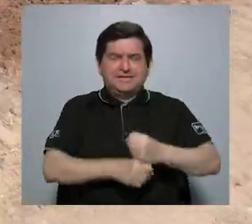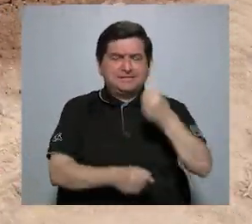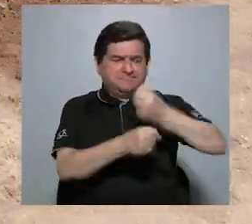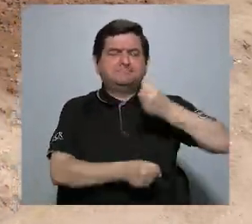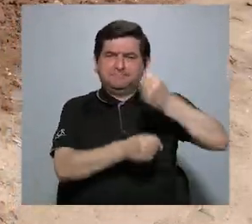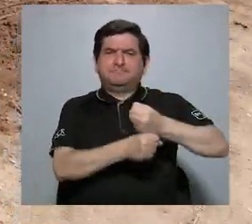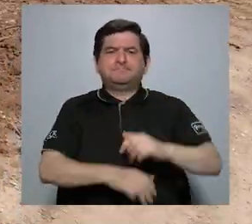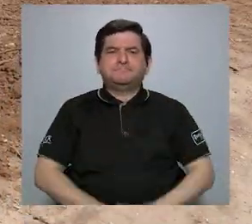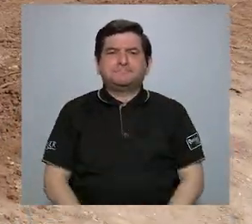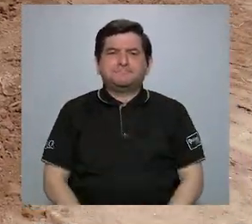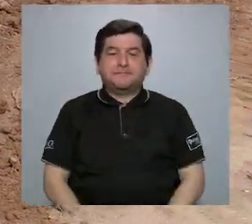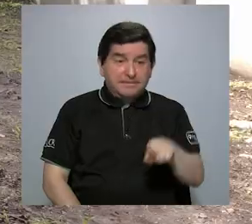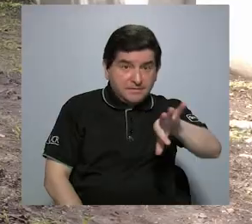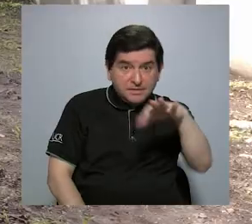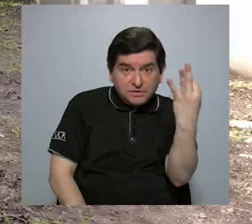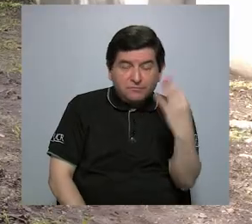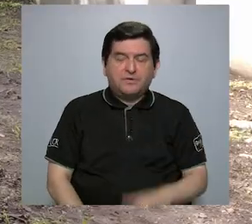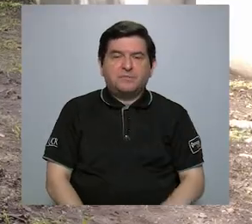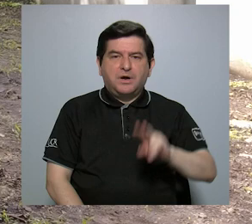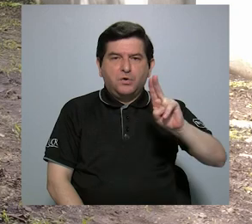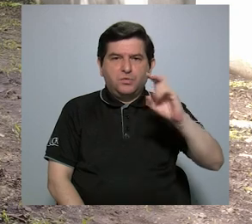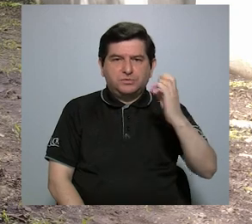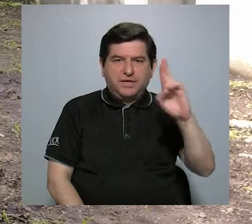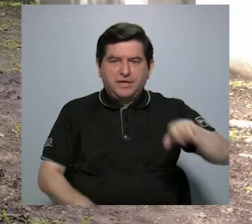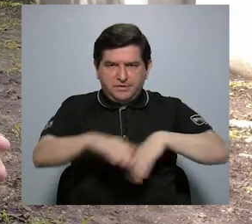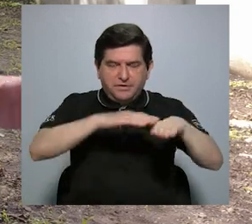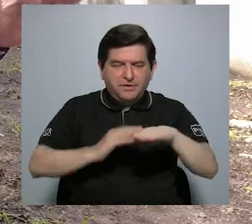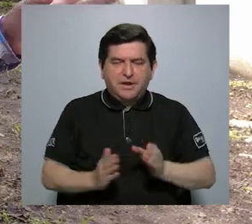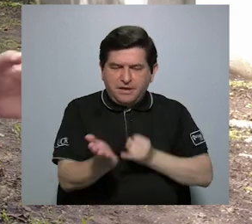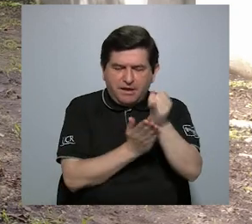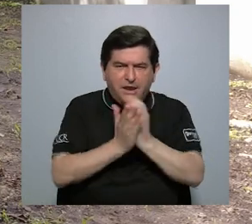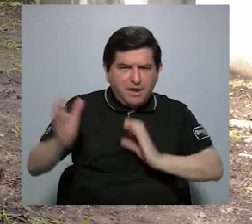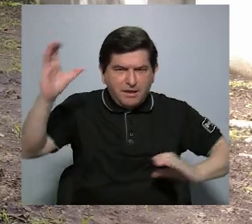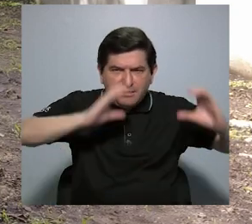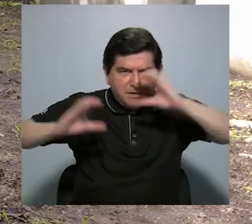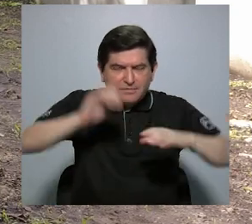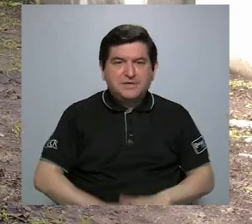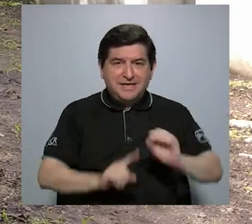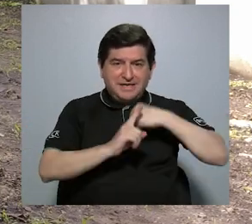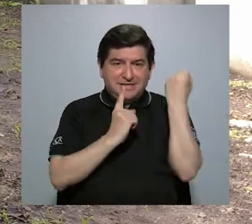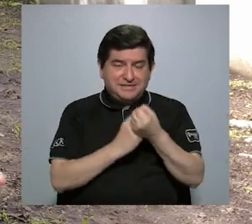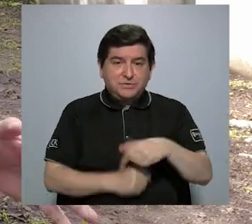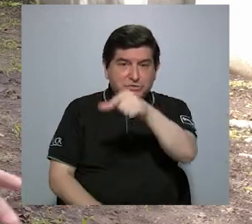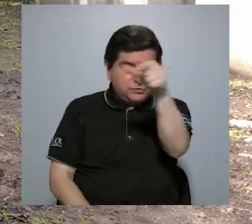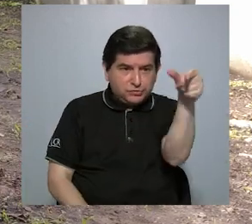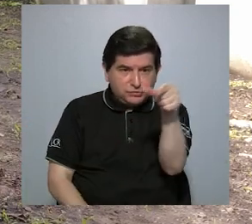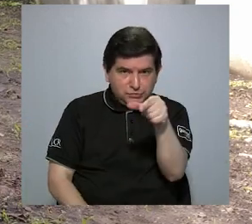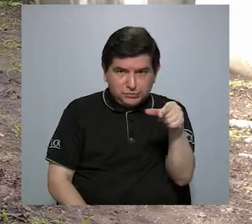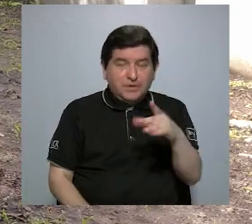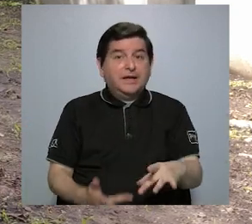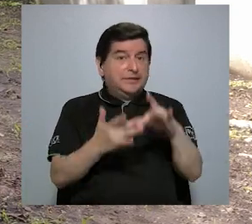la obra. De esta manera, la Universidad de Costa Rica, con base e investigación científica sobre la situación de la cuenca, de esta